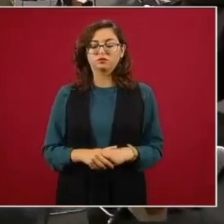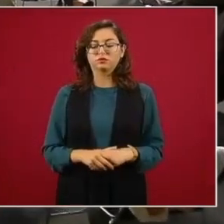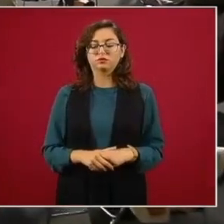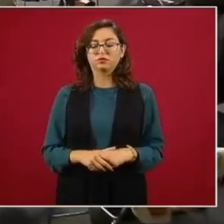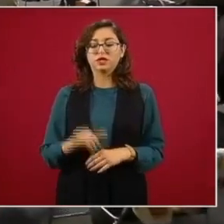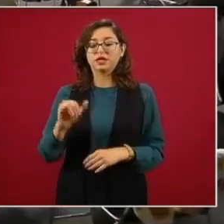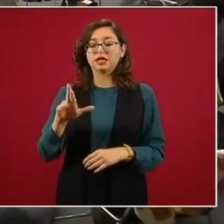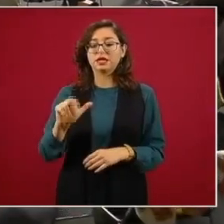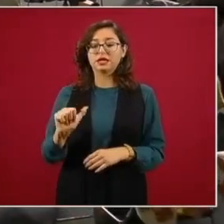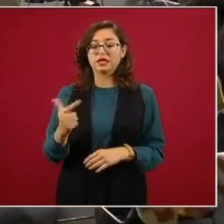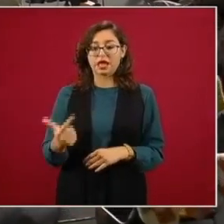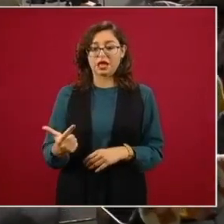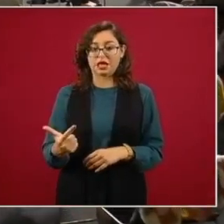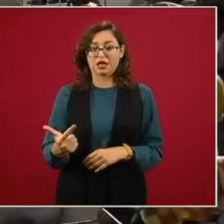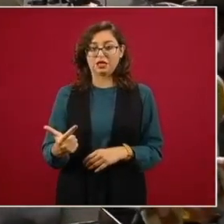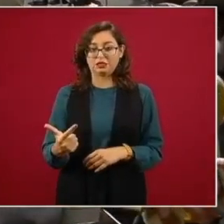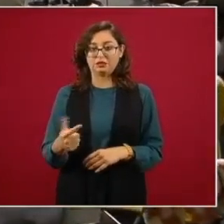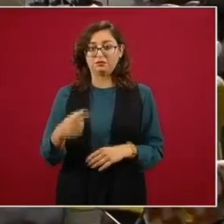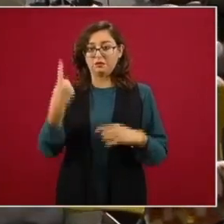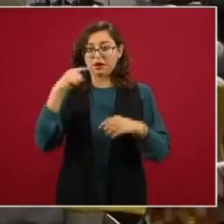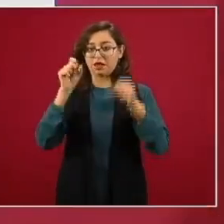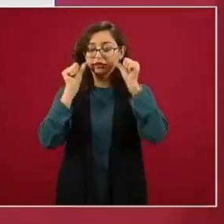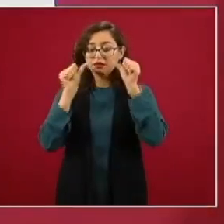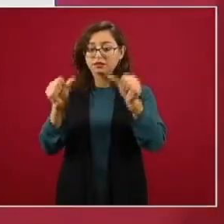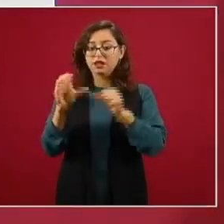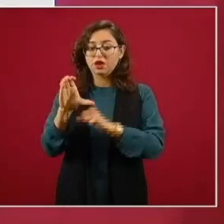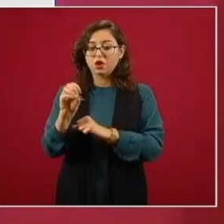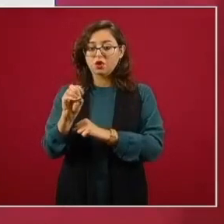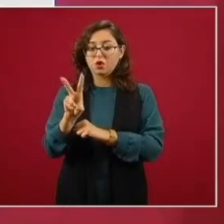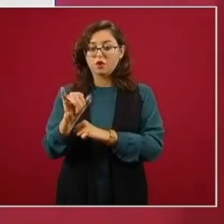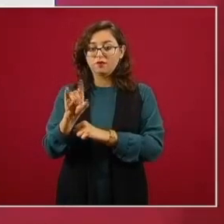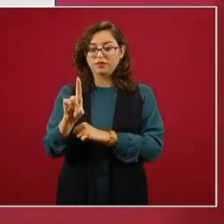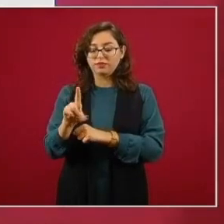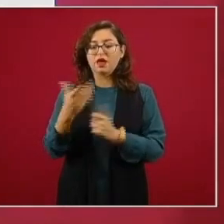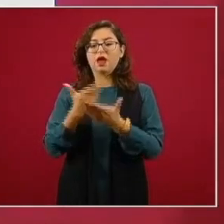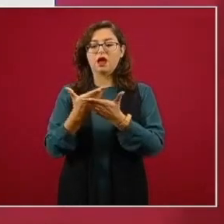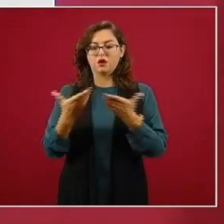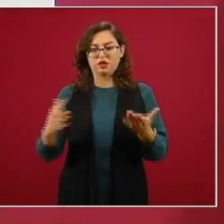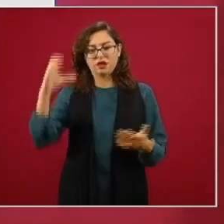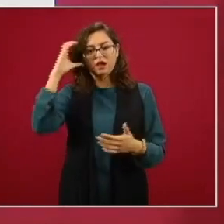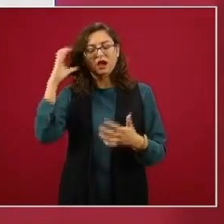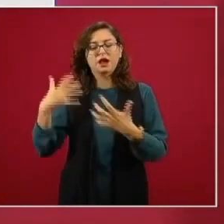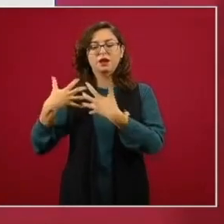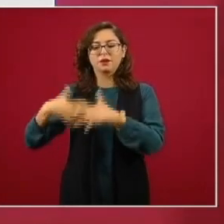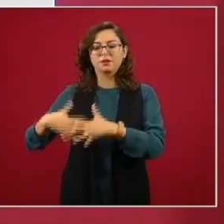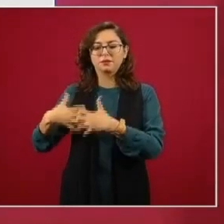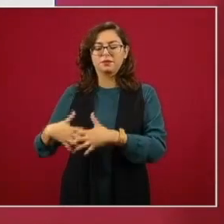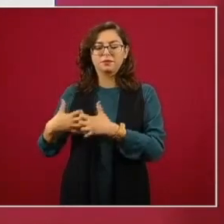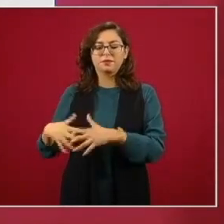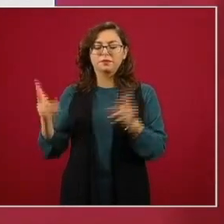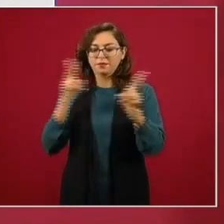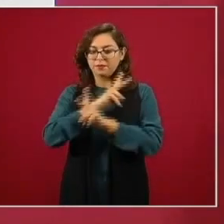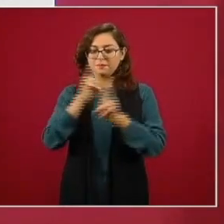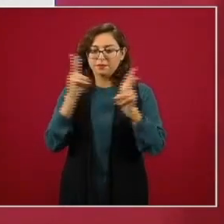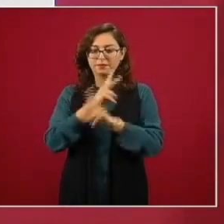COVID ahora vamos con ventilador de terapia intensiva